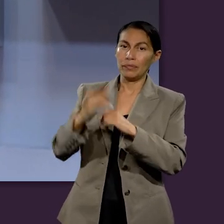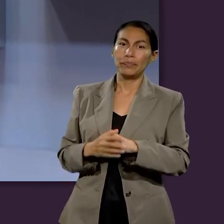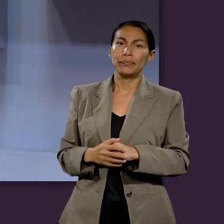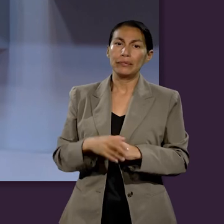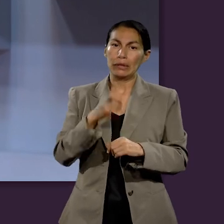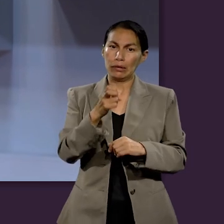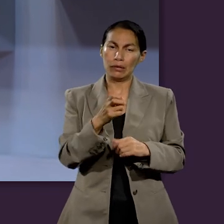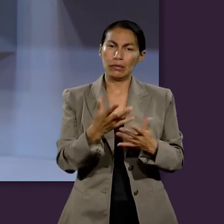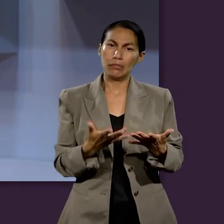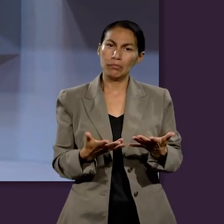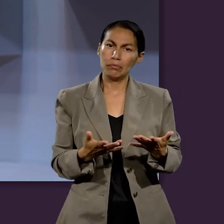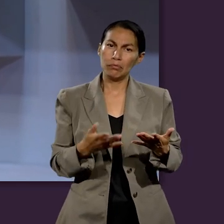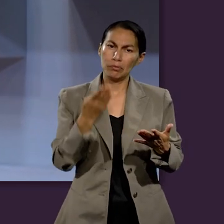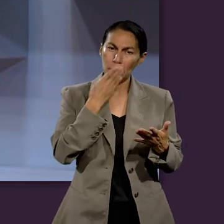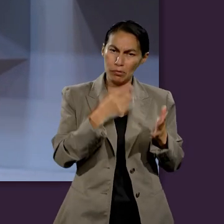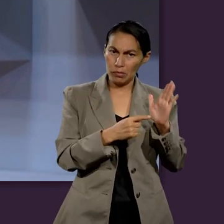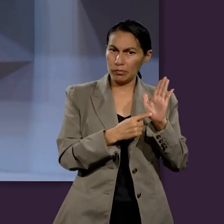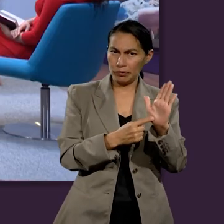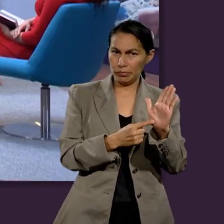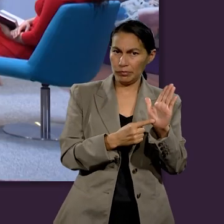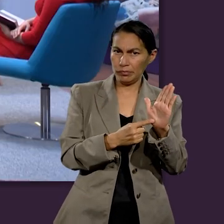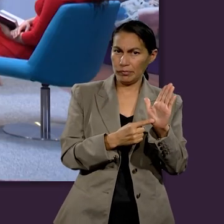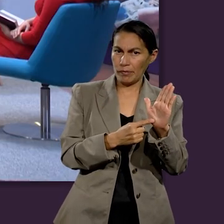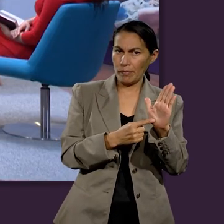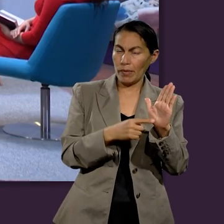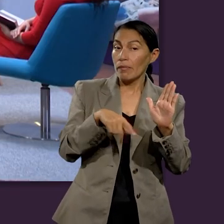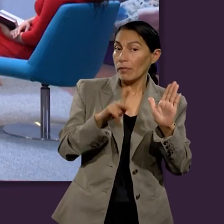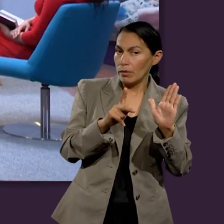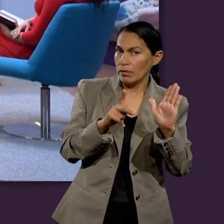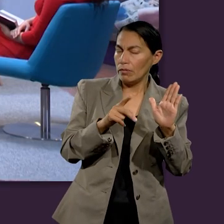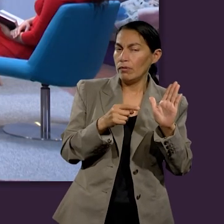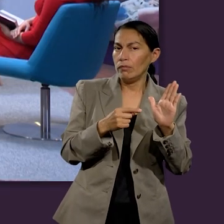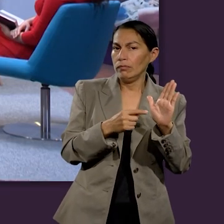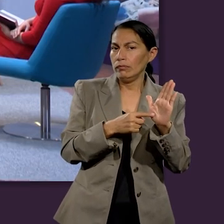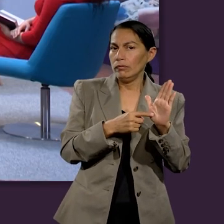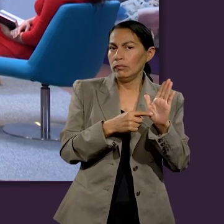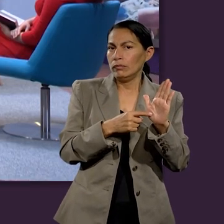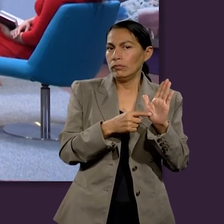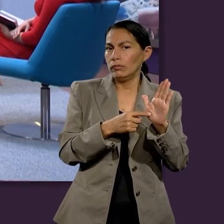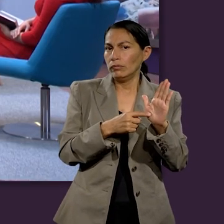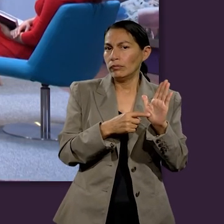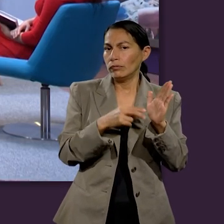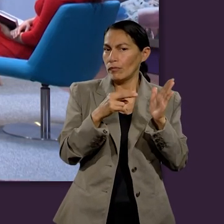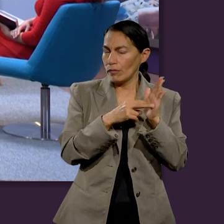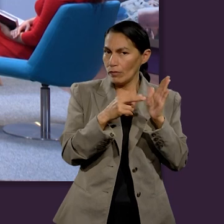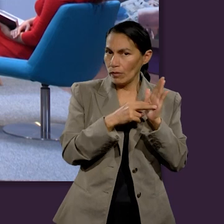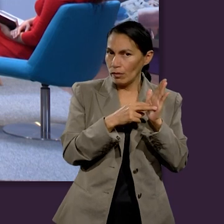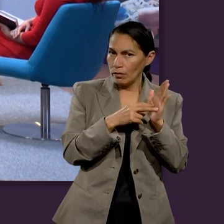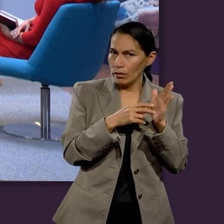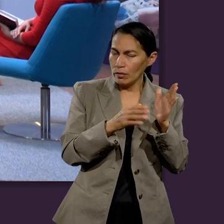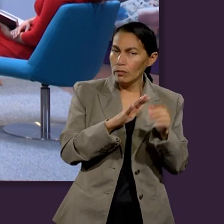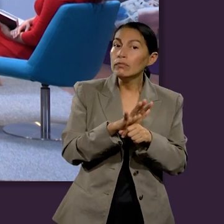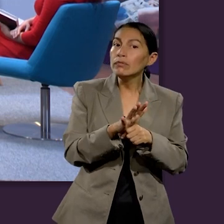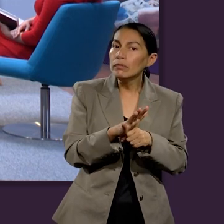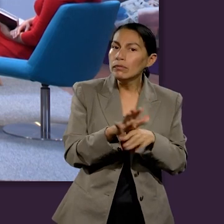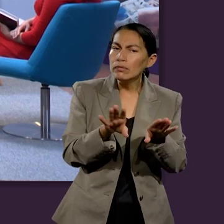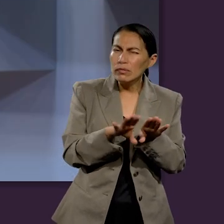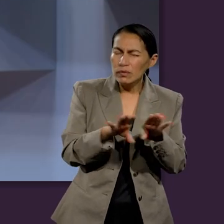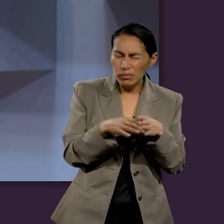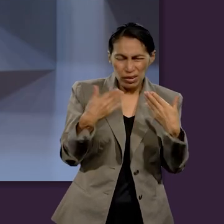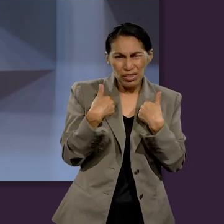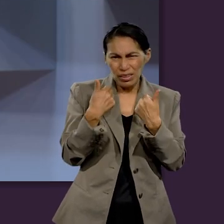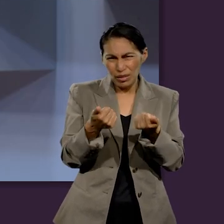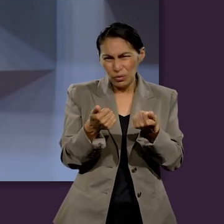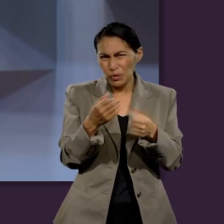está dando antes del regreso de Jesús se encuentra en muchos lugares de la Biblia. Pero, ¿cuáles serán esos